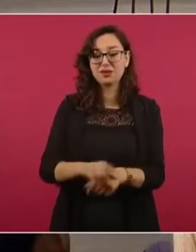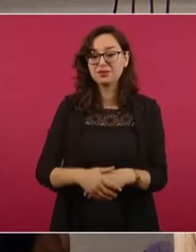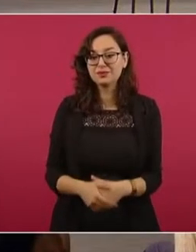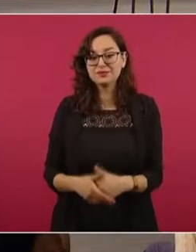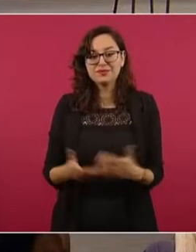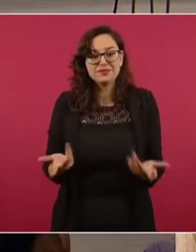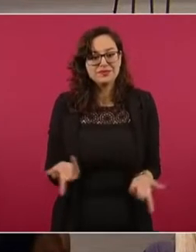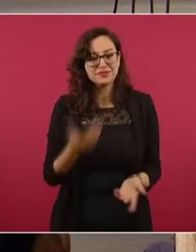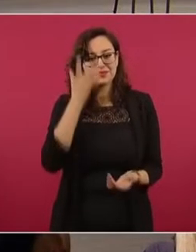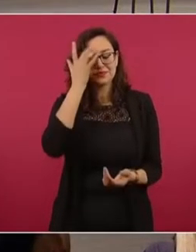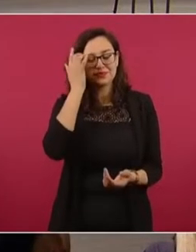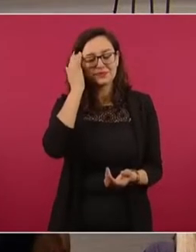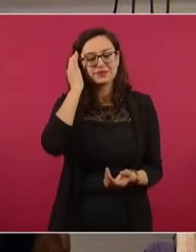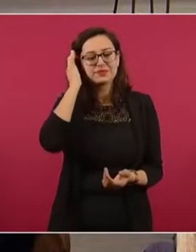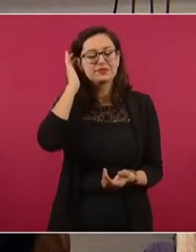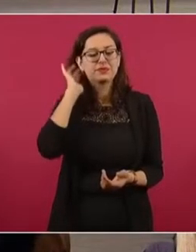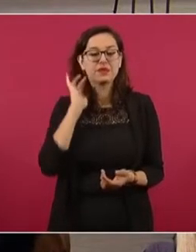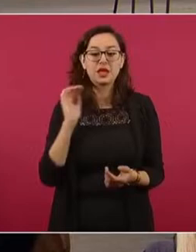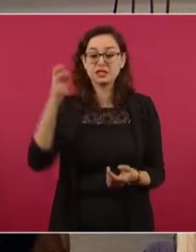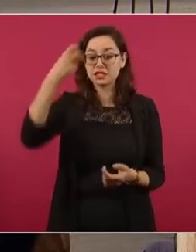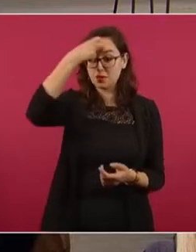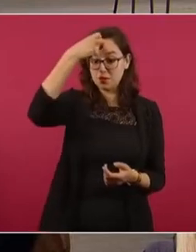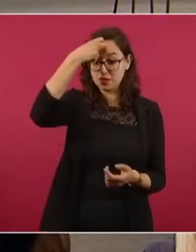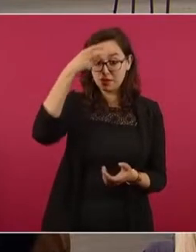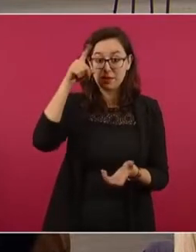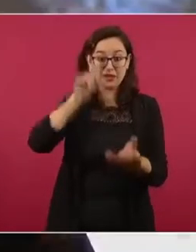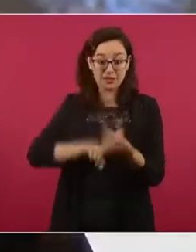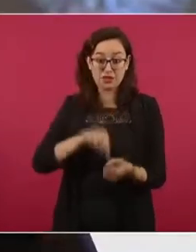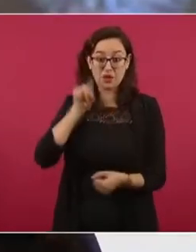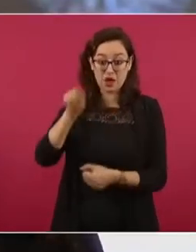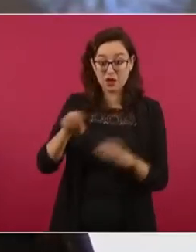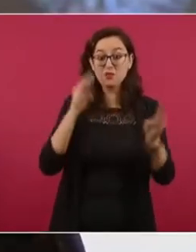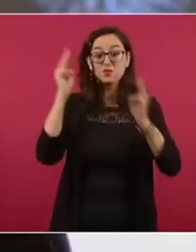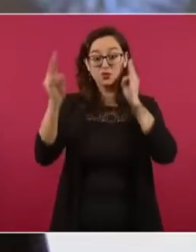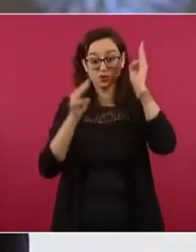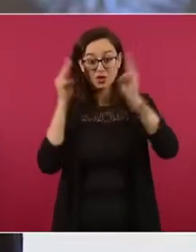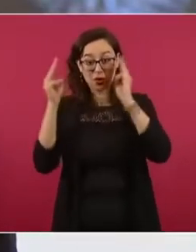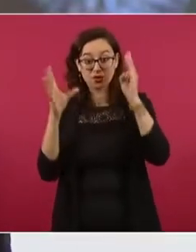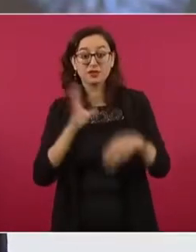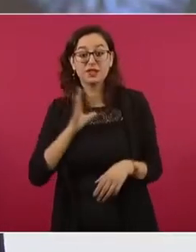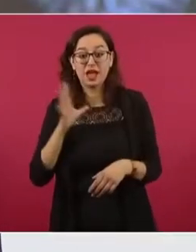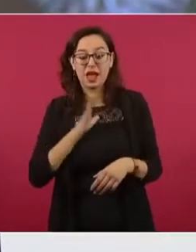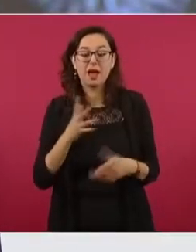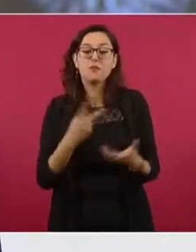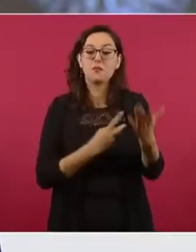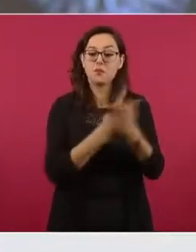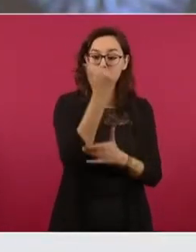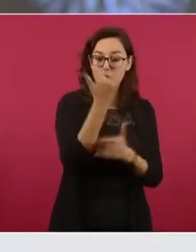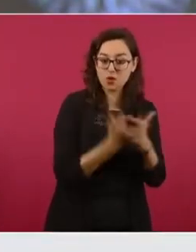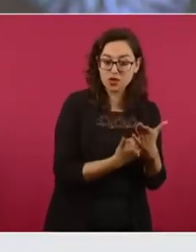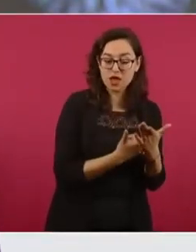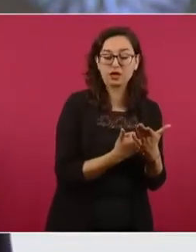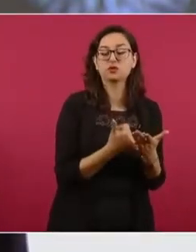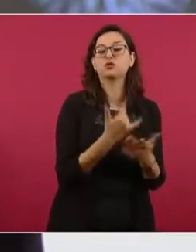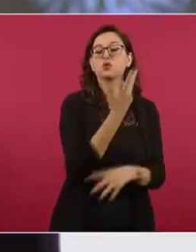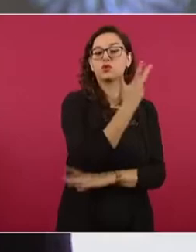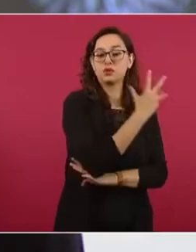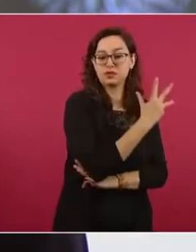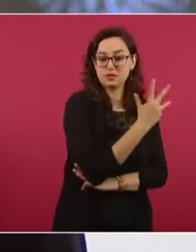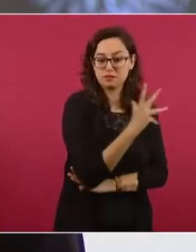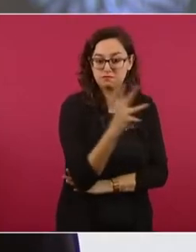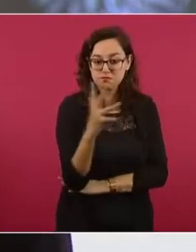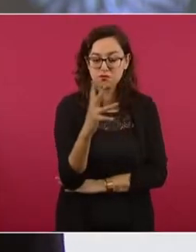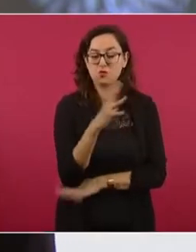museos se encuentran dentro de Chapultepec y está el proyecto del Bosque Chapultepec, Naturaleza y Cultura, que abarca